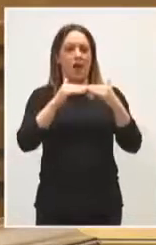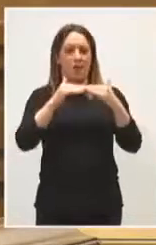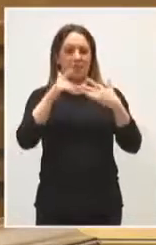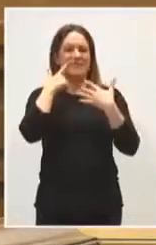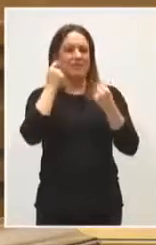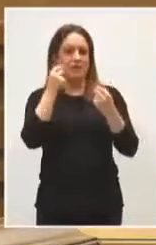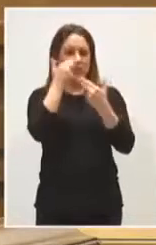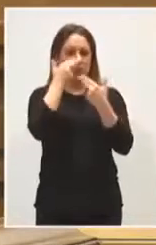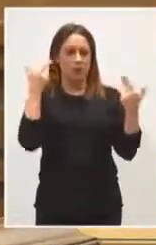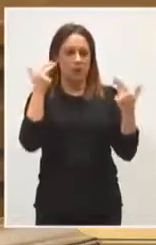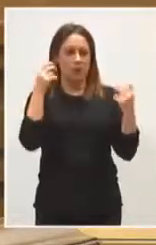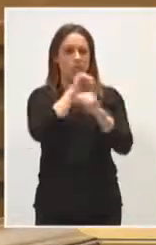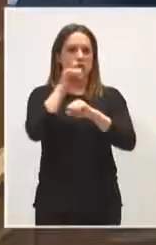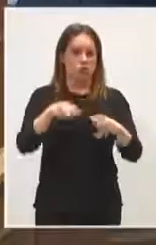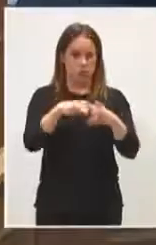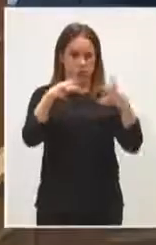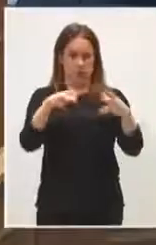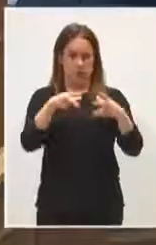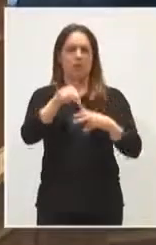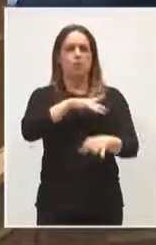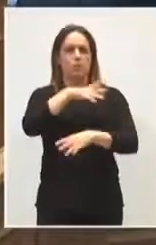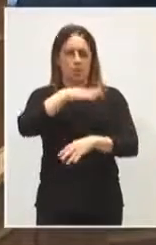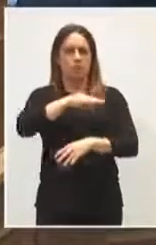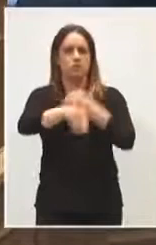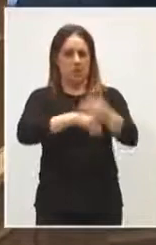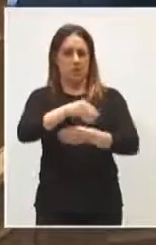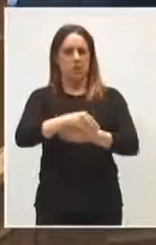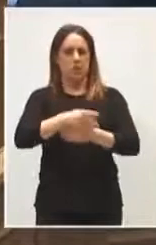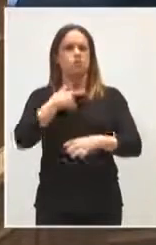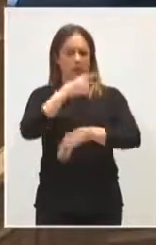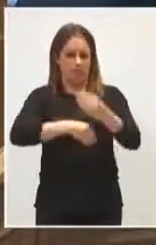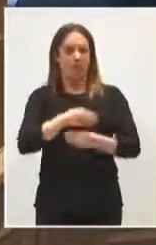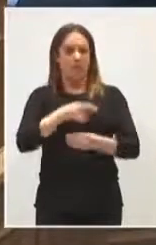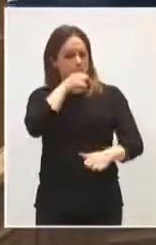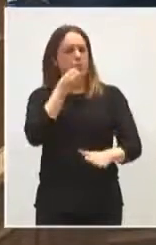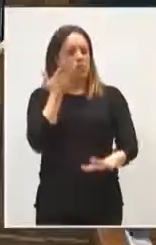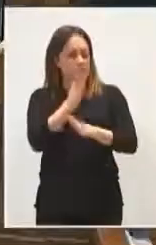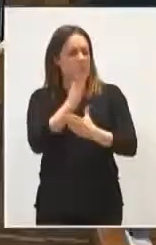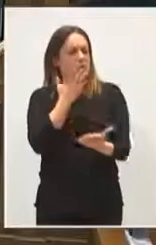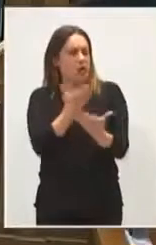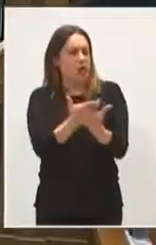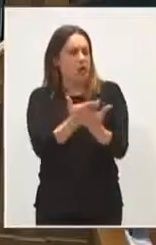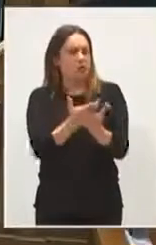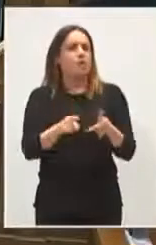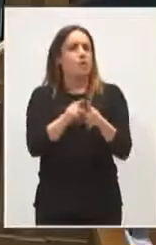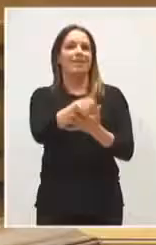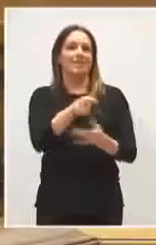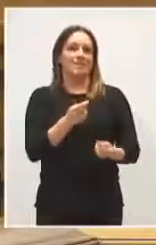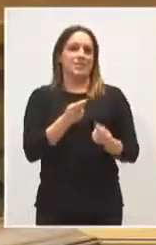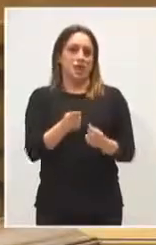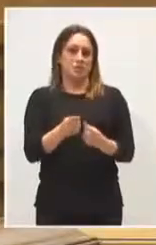de educación y de protección social. Podemos hacerlo y lo vamos a hacer. Vamos a proponerlo, porque tiene que valer para toda España.